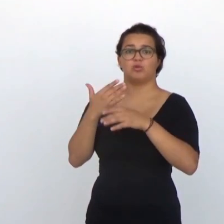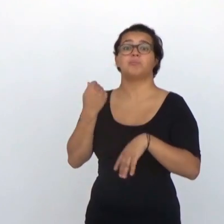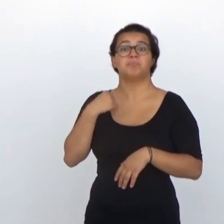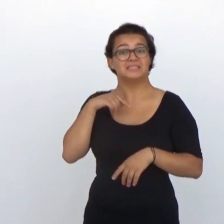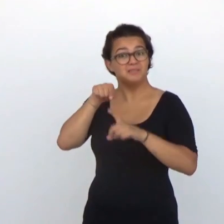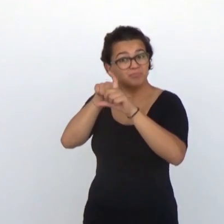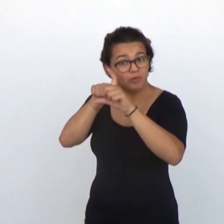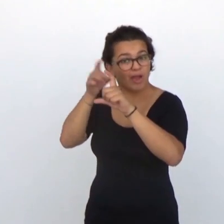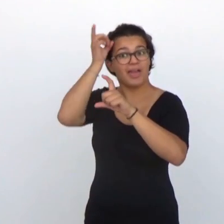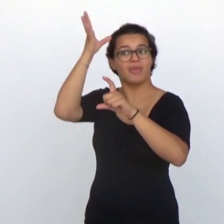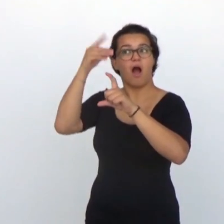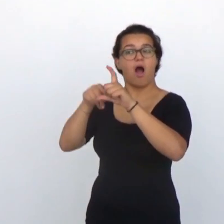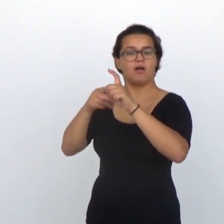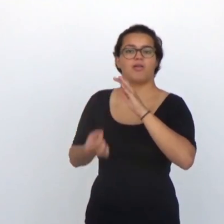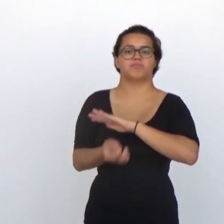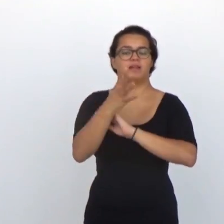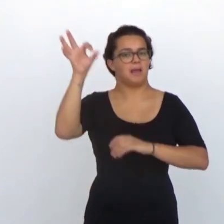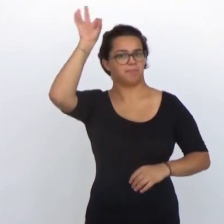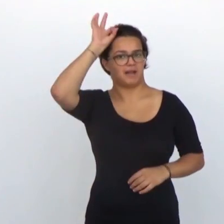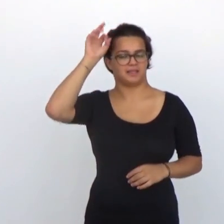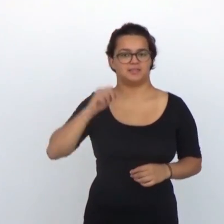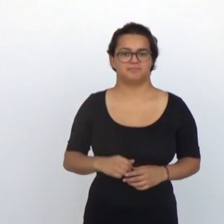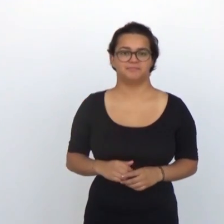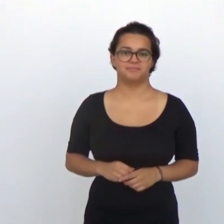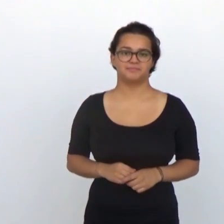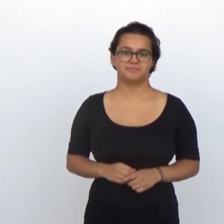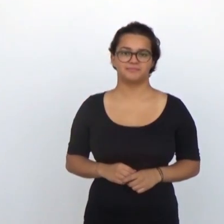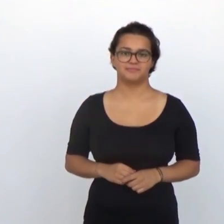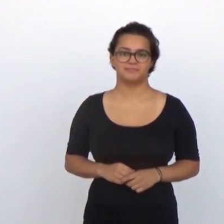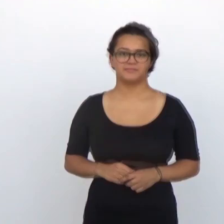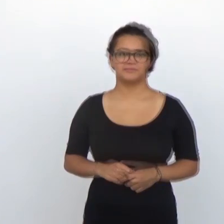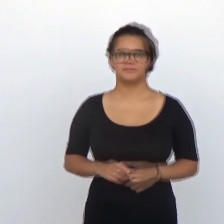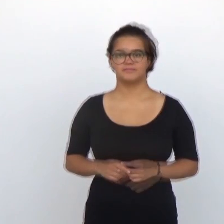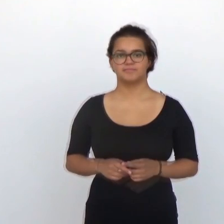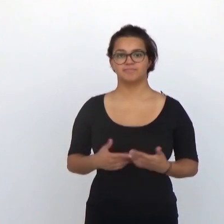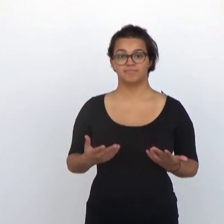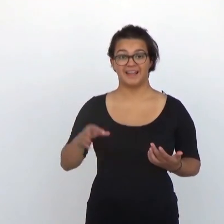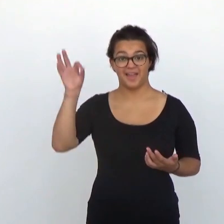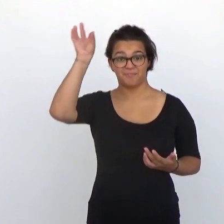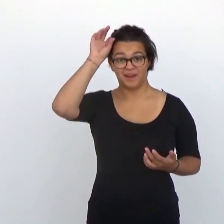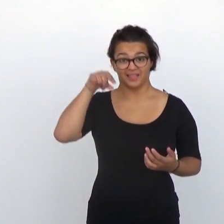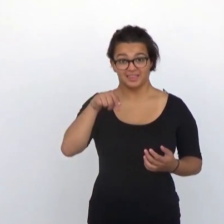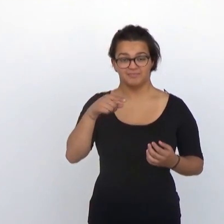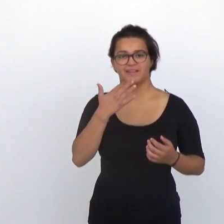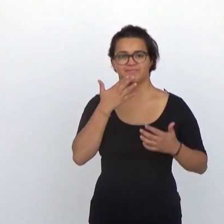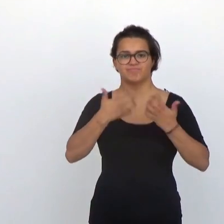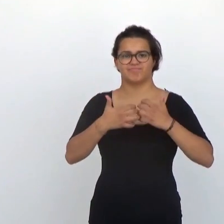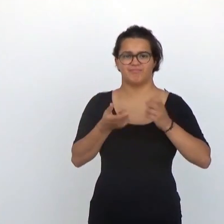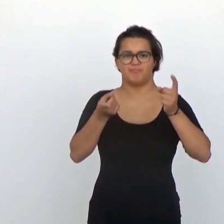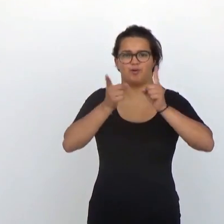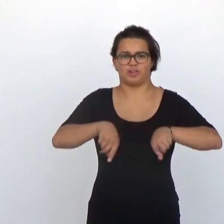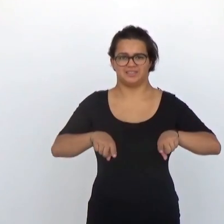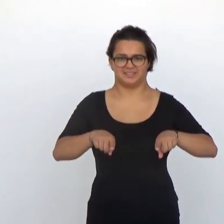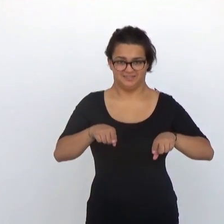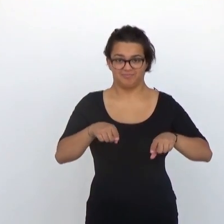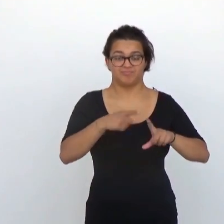ciliadas. Y esta es la idea que dio origen a los implantes cocleares. Un implante coclear es una prótesis que